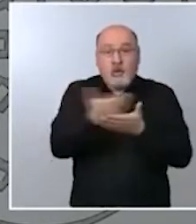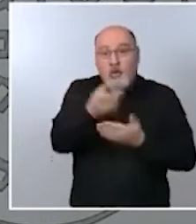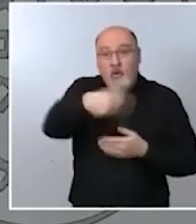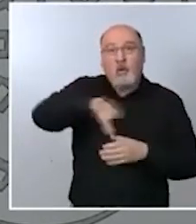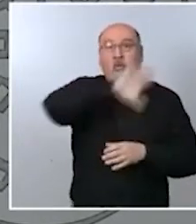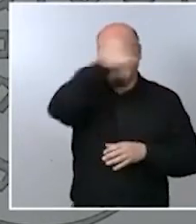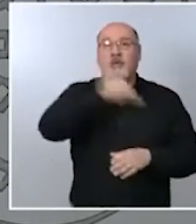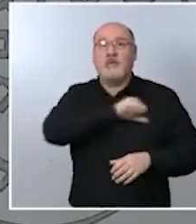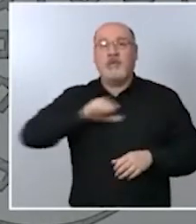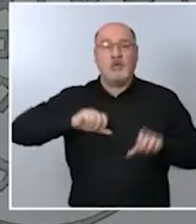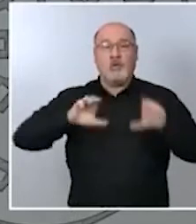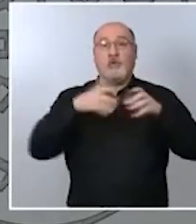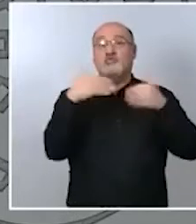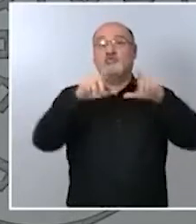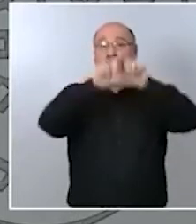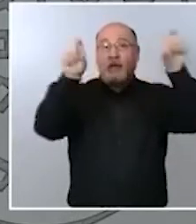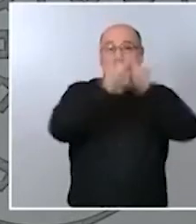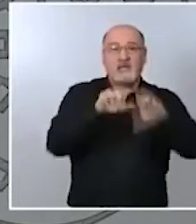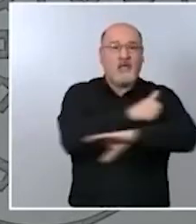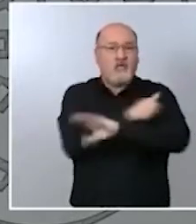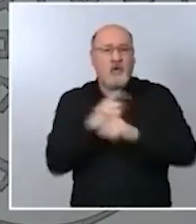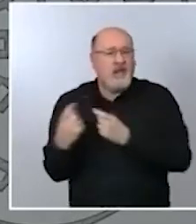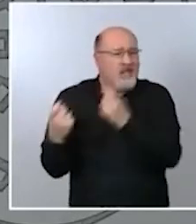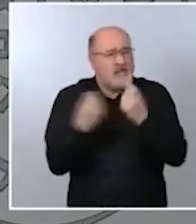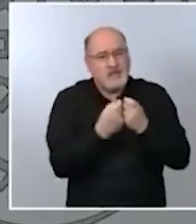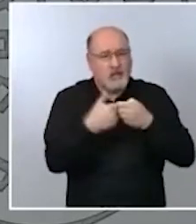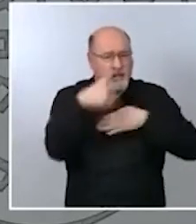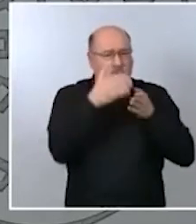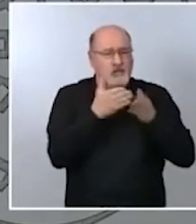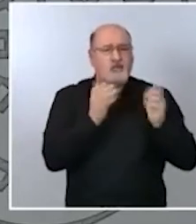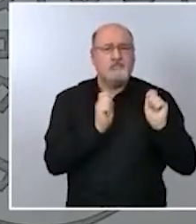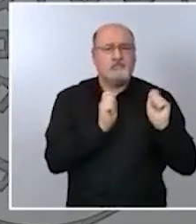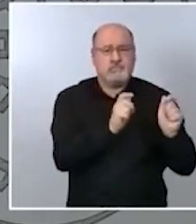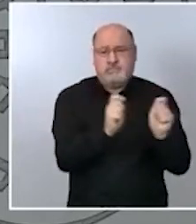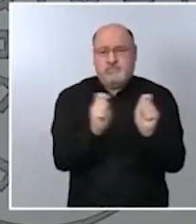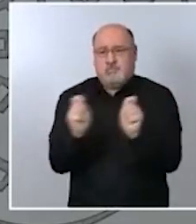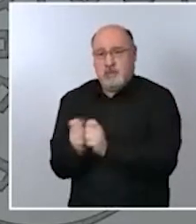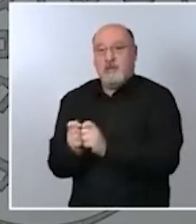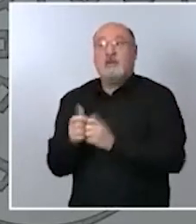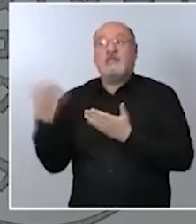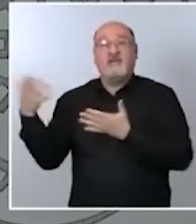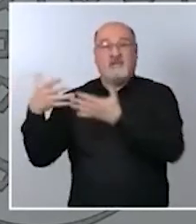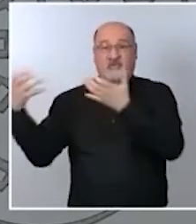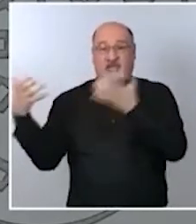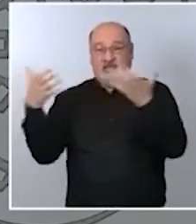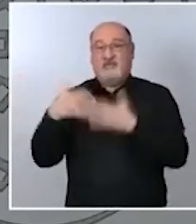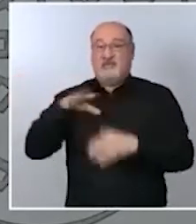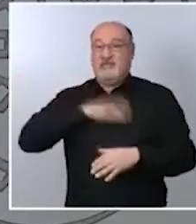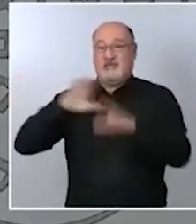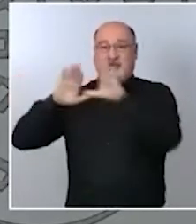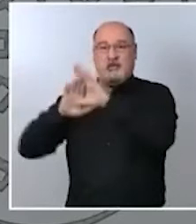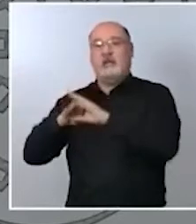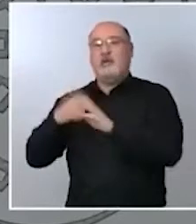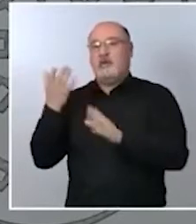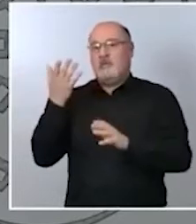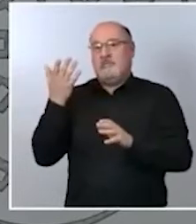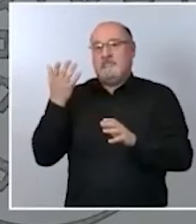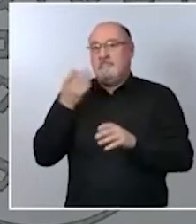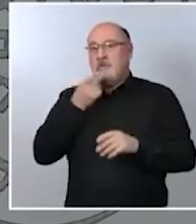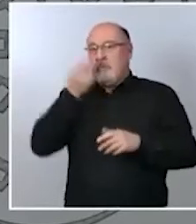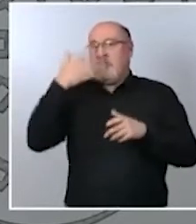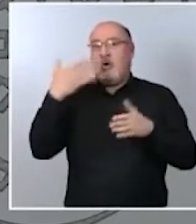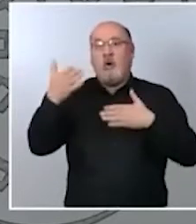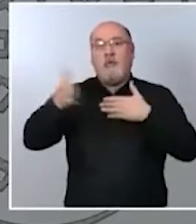de los ciudadanos no creo que se esté refiriendo con ese despilfarro o manirroto como